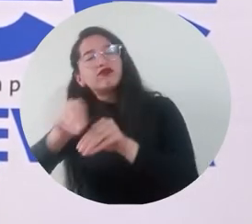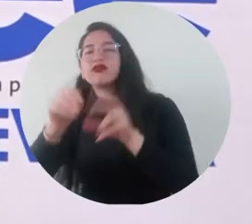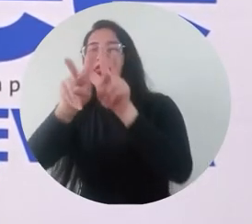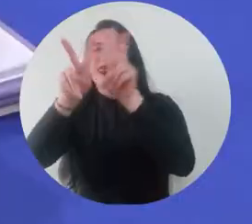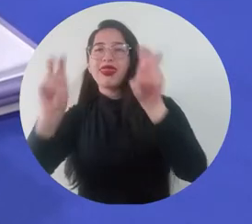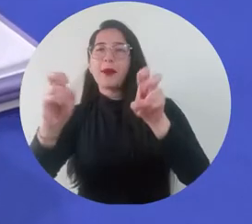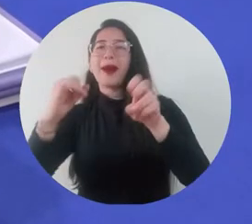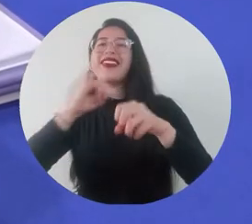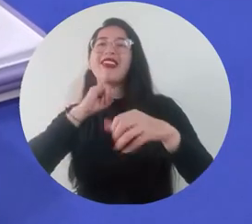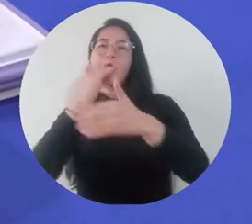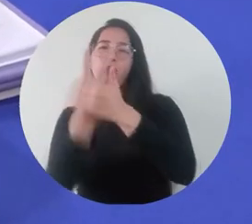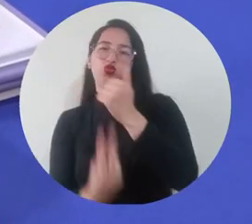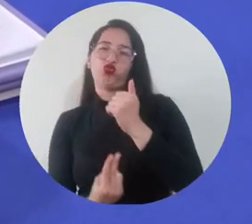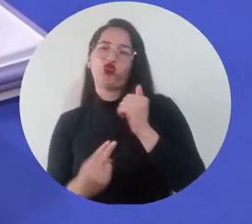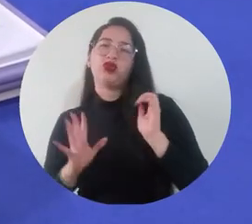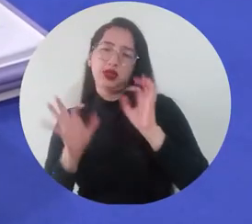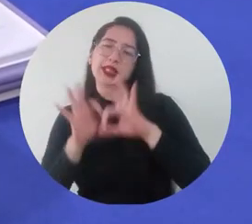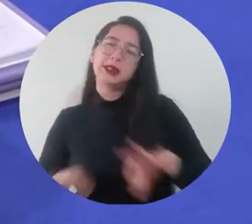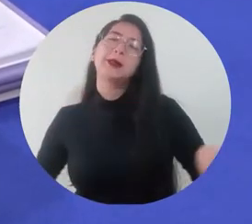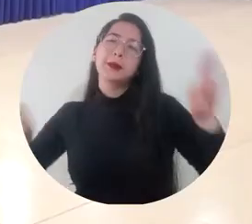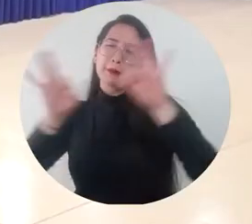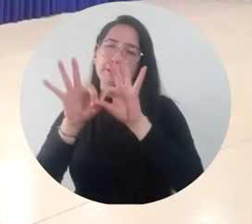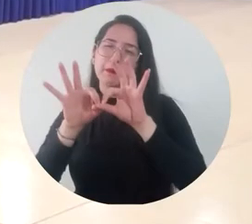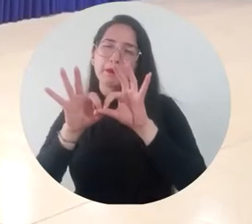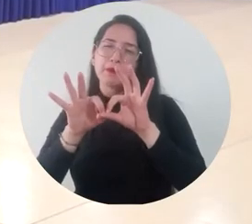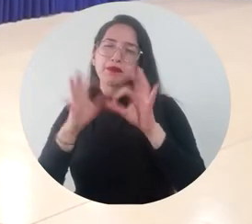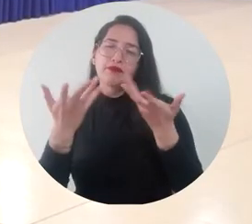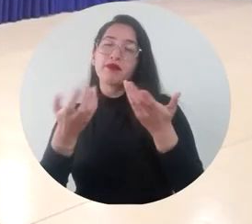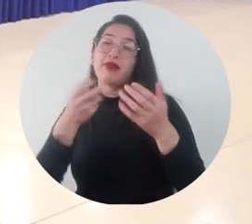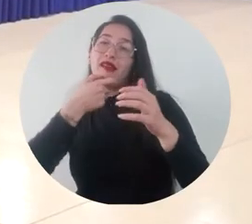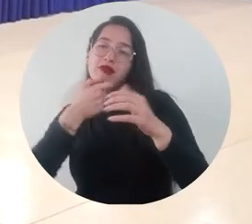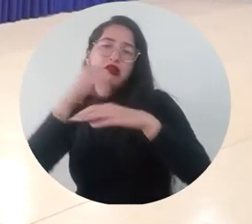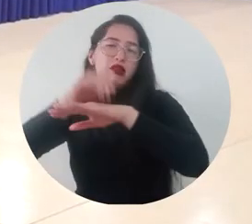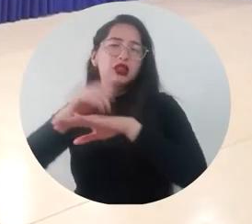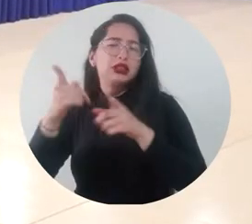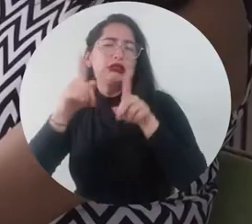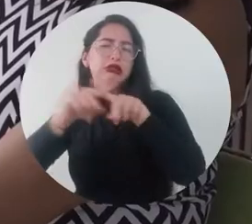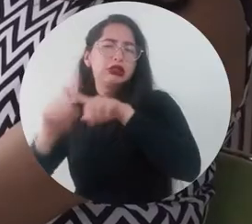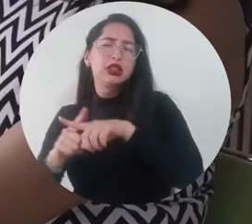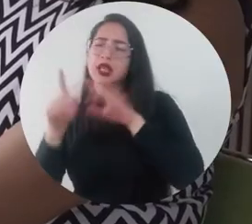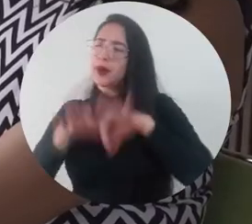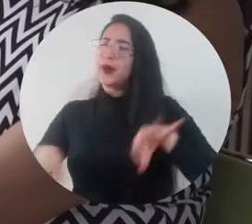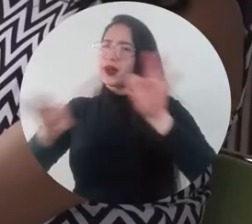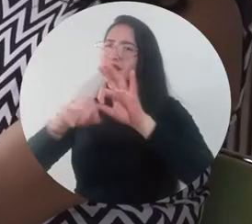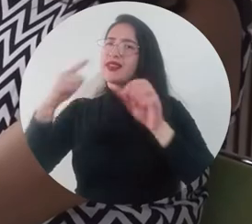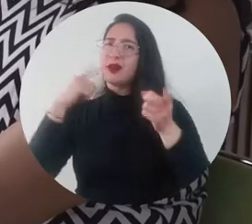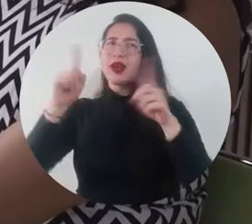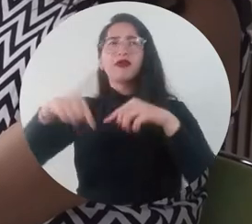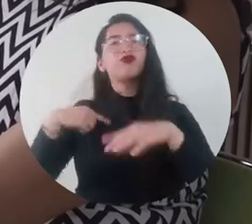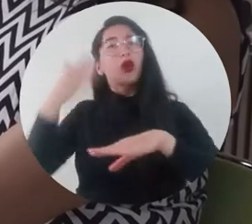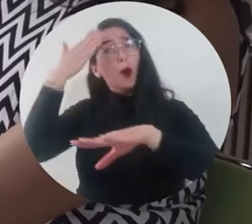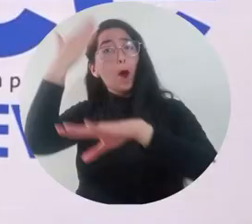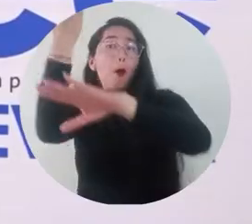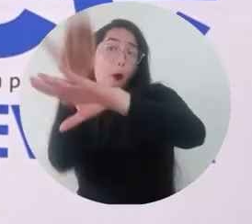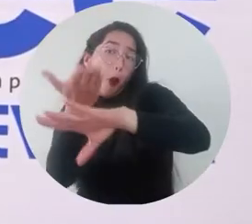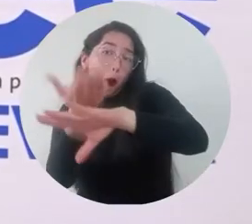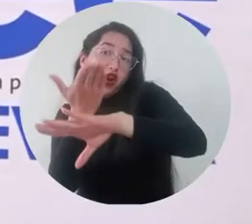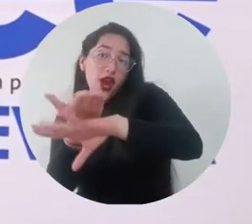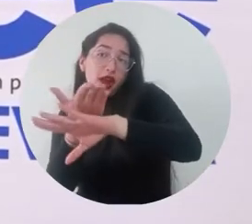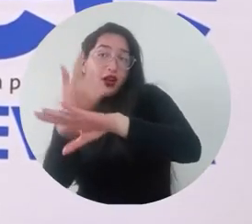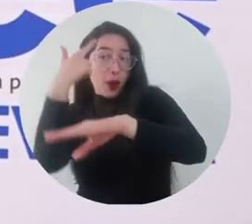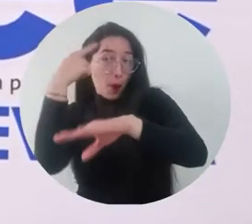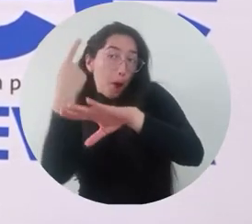bilingüismo y creemos que en la medida que hagamos acciones en conjunto podemos generar grandes